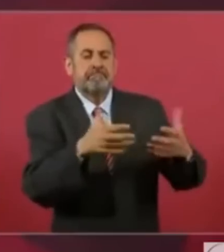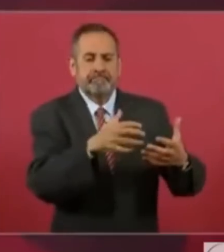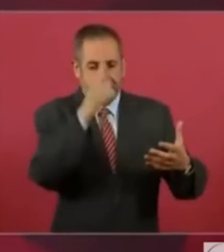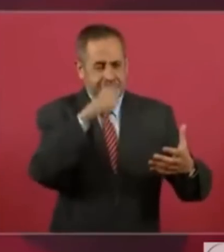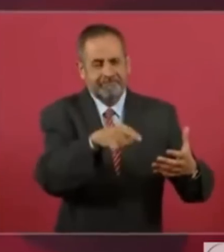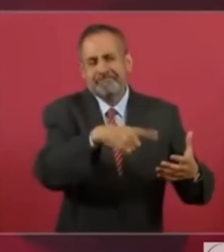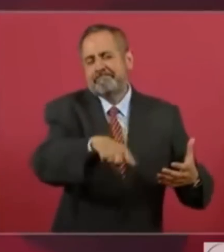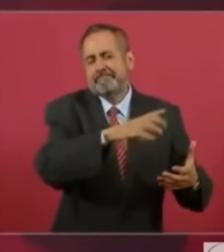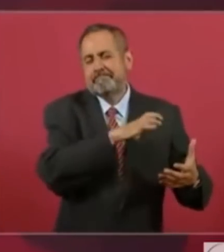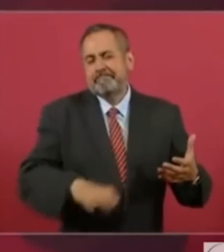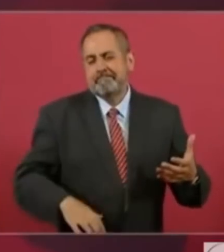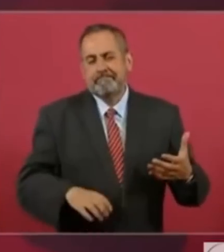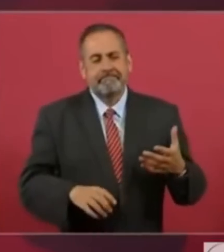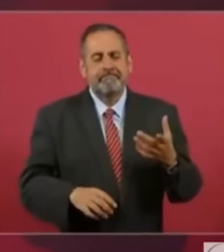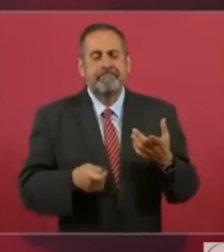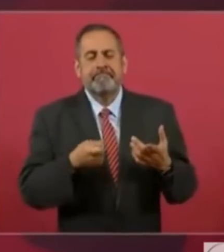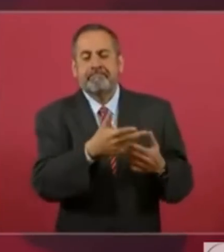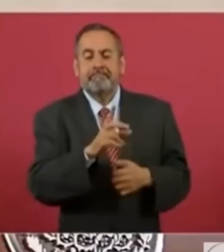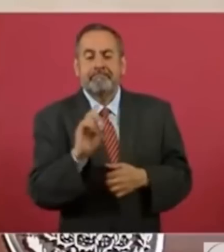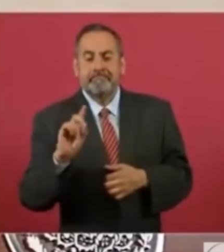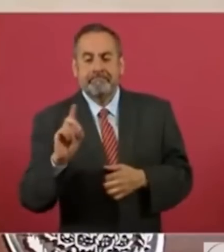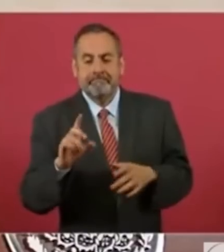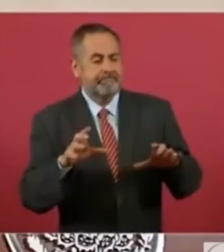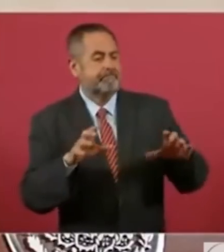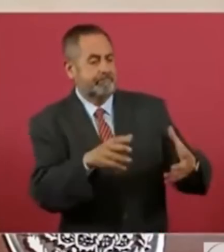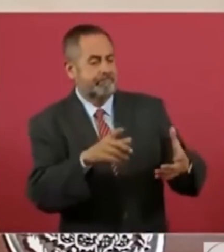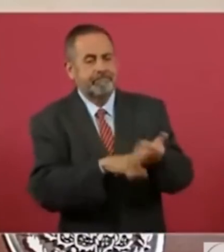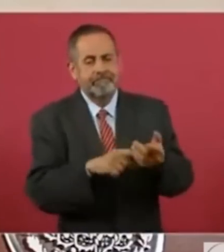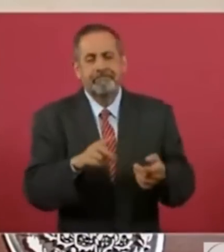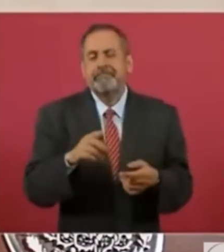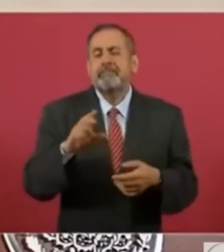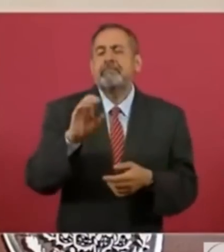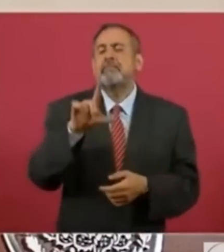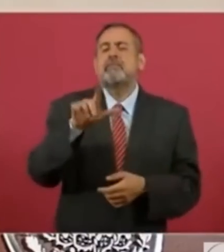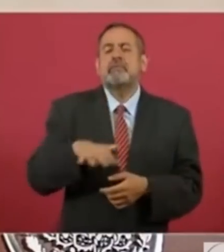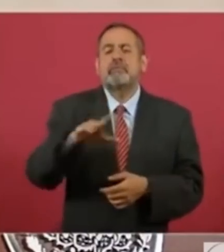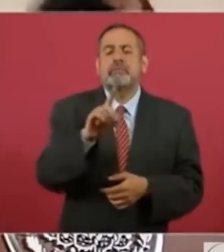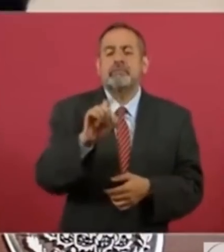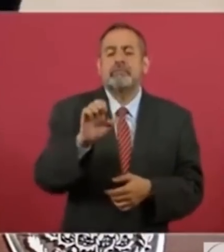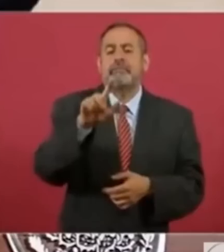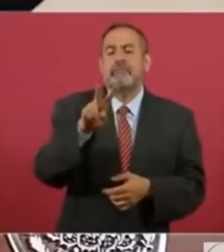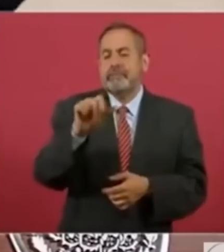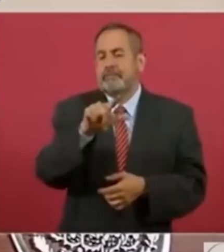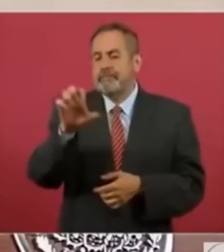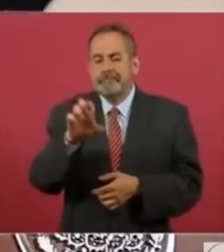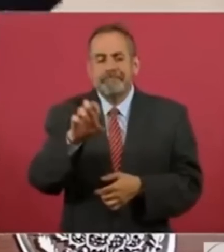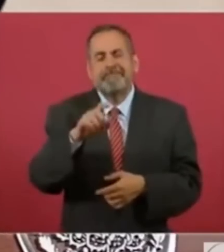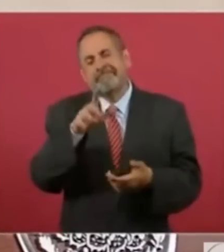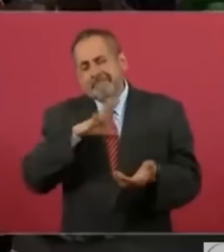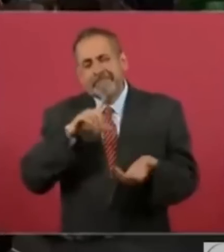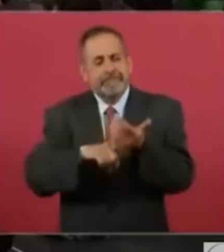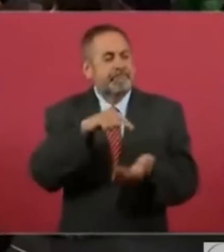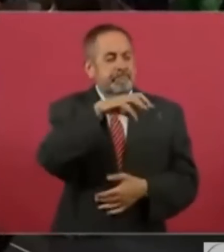candidatos de la derecha, en la Valle, hay sitios, hay lugares